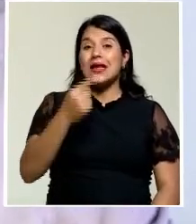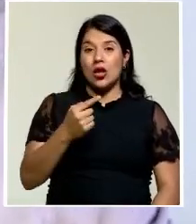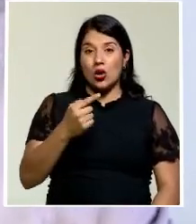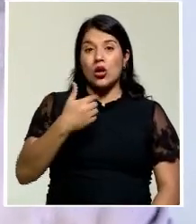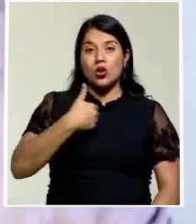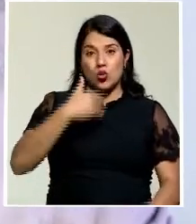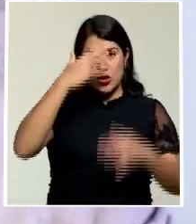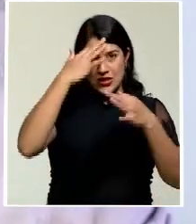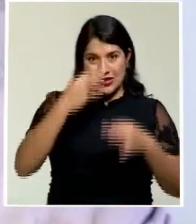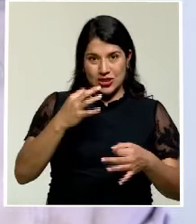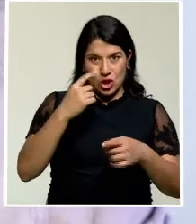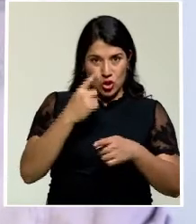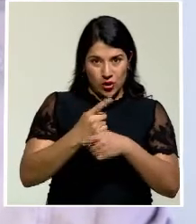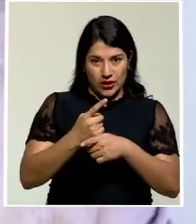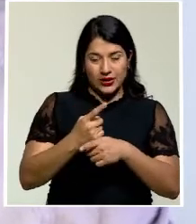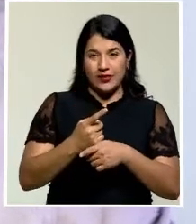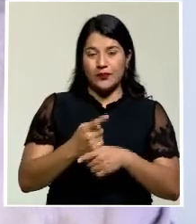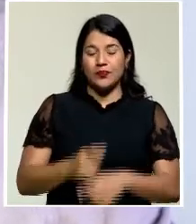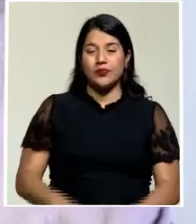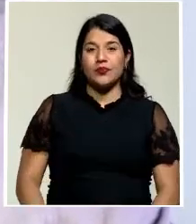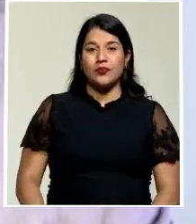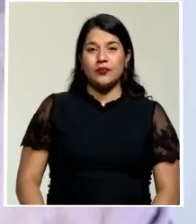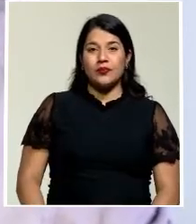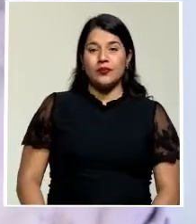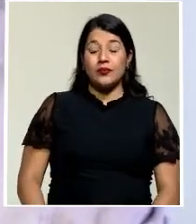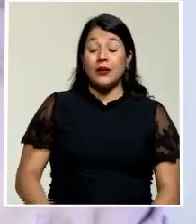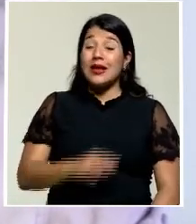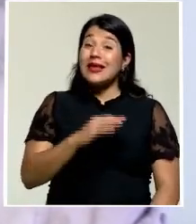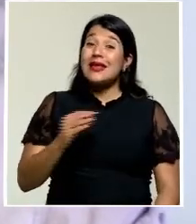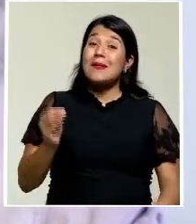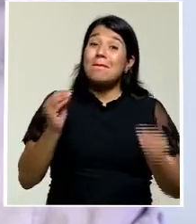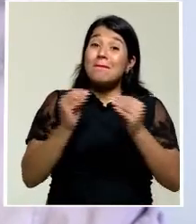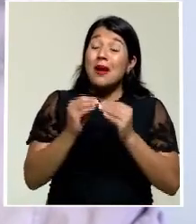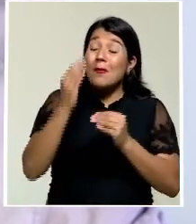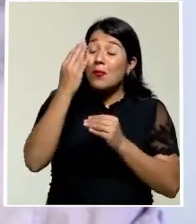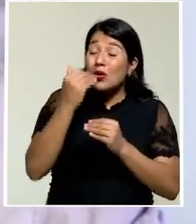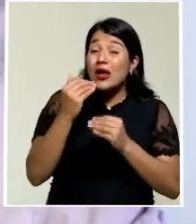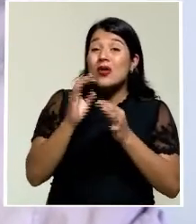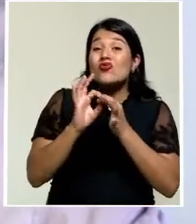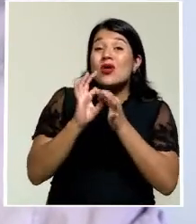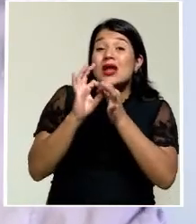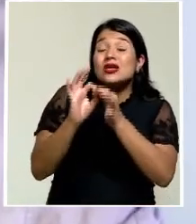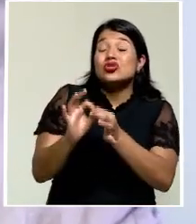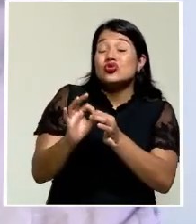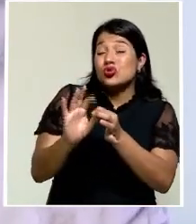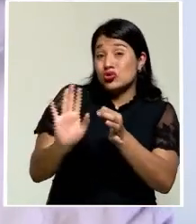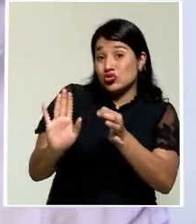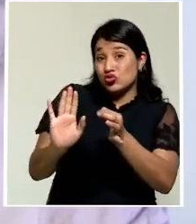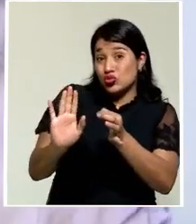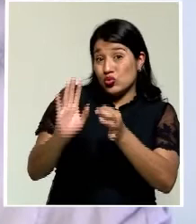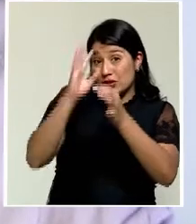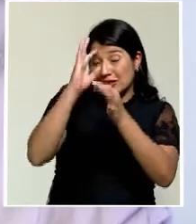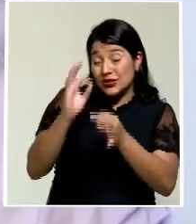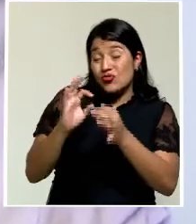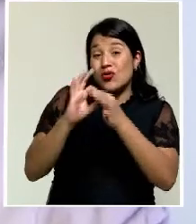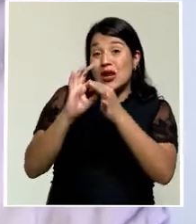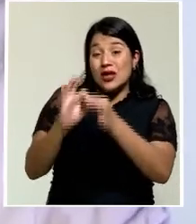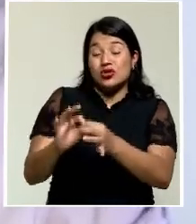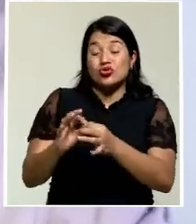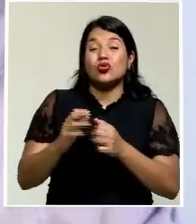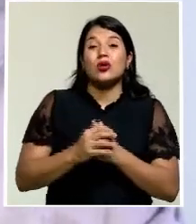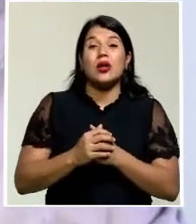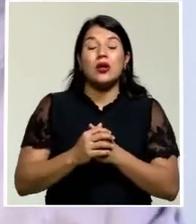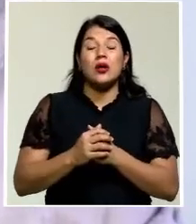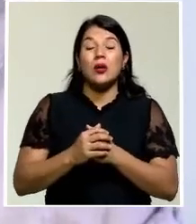decisión correcta. Y sobre todo porque tiene que ver esa decisión, que en su momento sí pudo haber sido